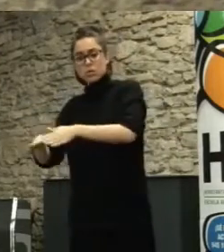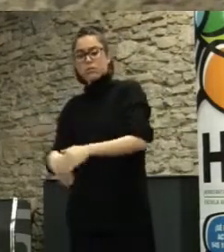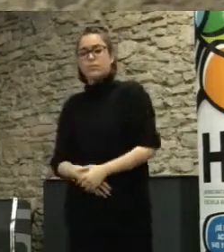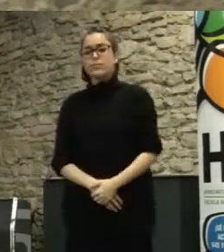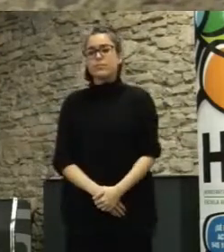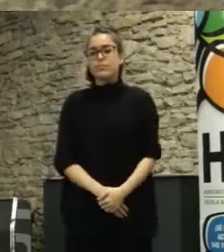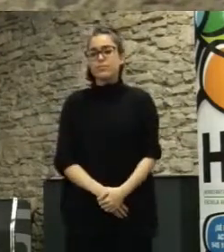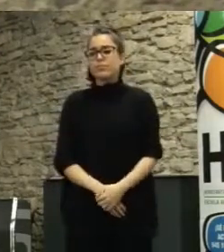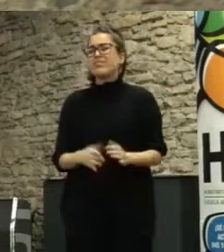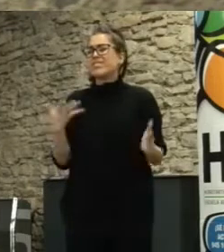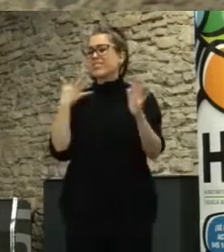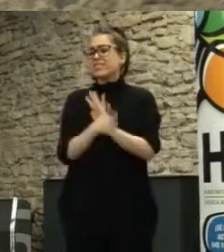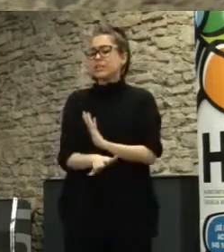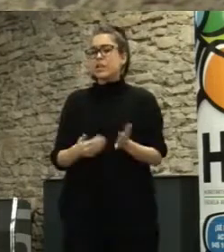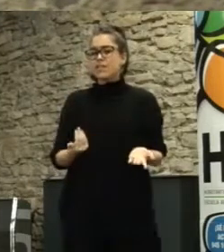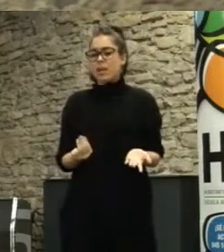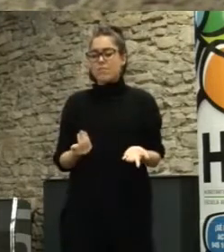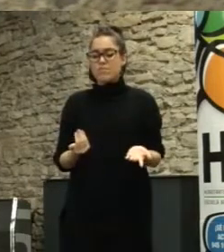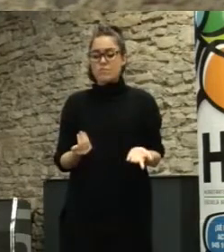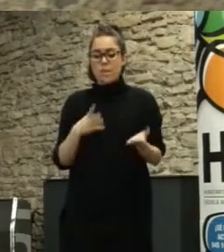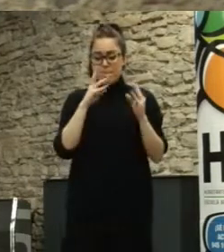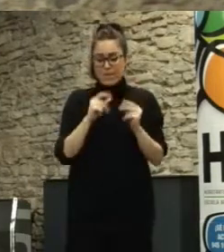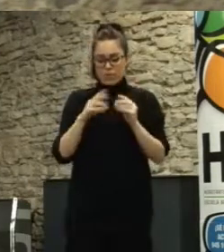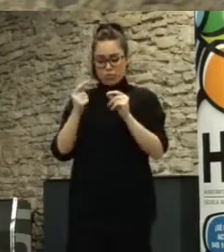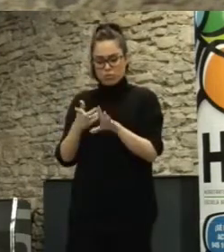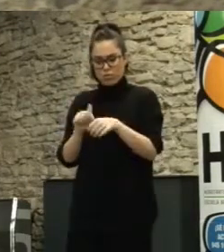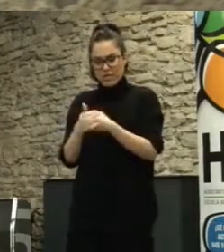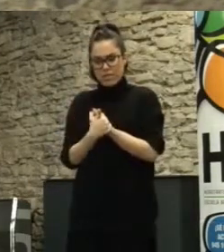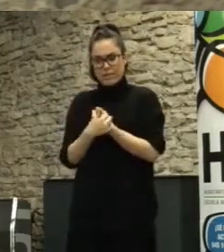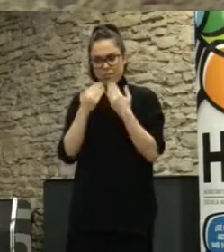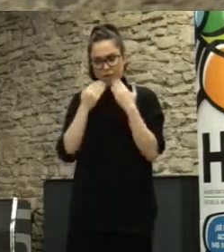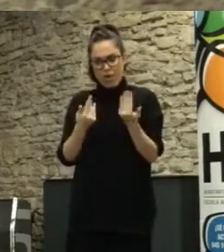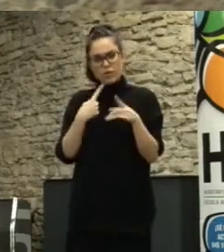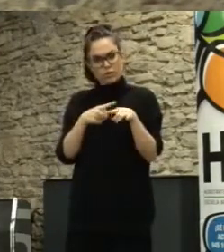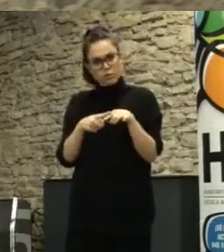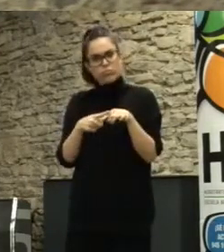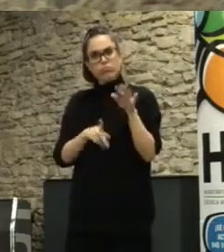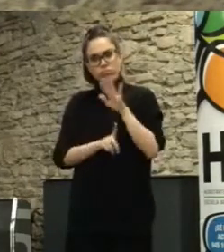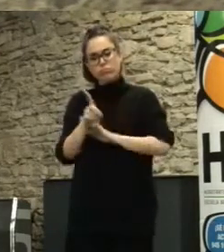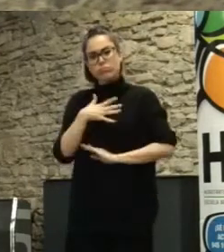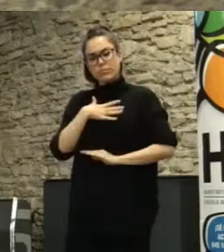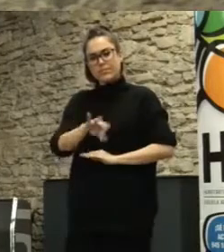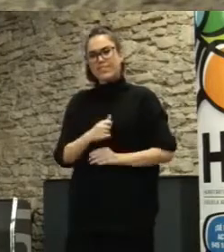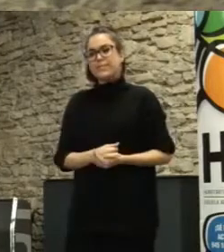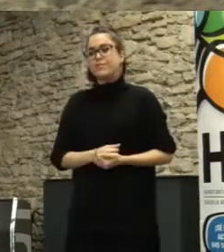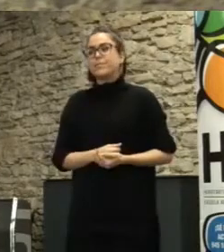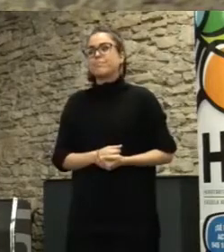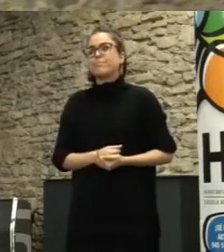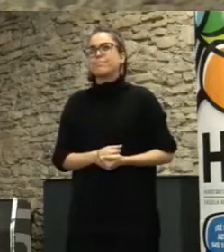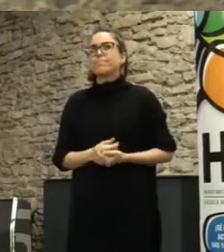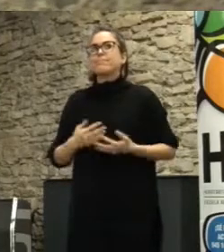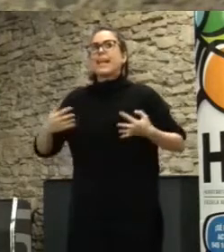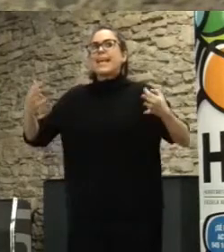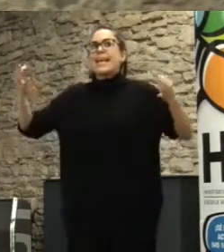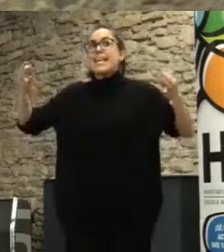este mecanismo de abajo arriba de los presupuestos participativos abre esto el que será lo que nos dejen que